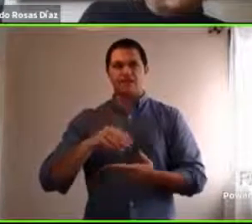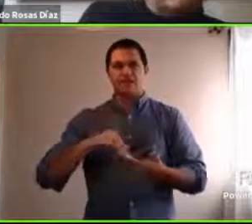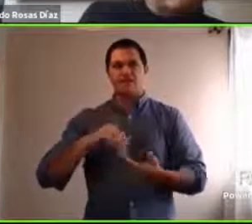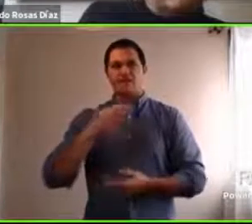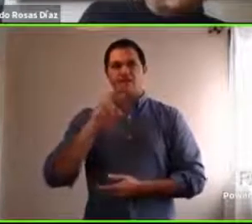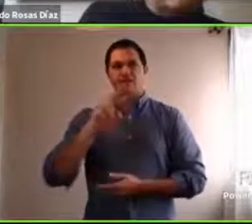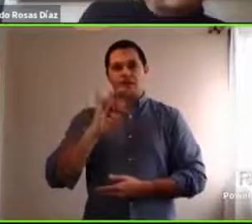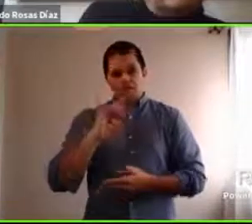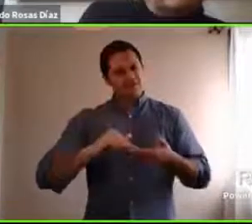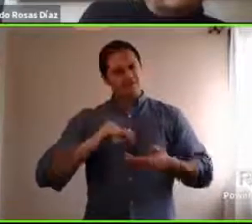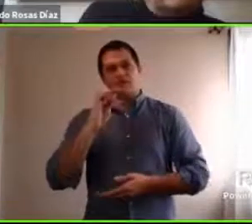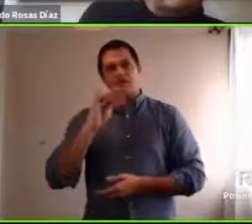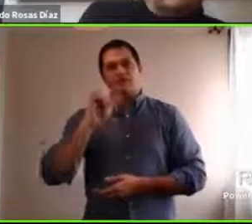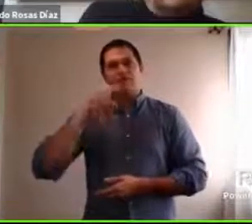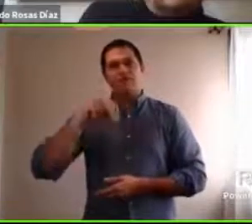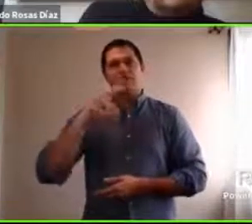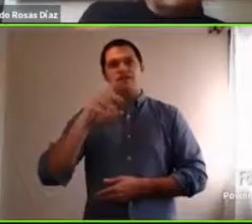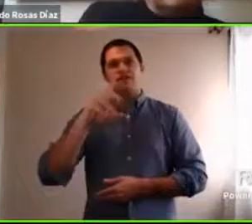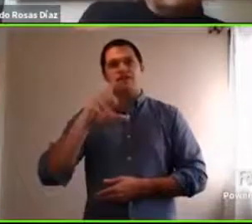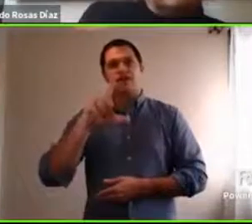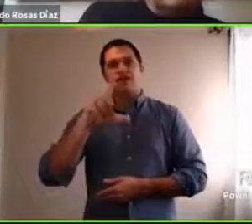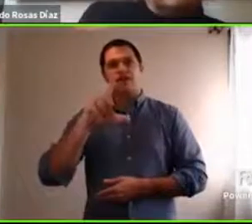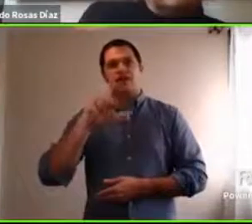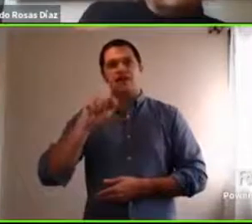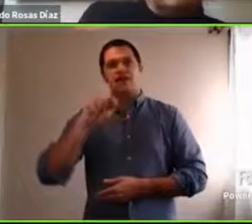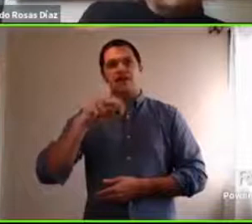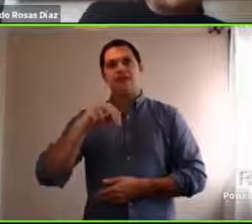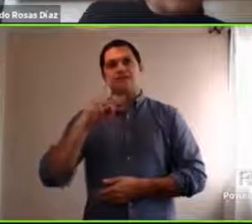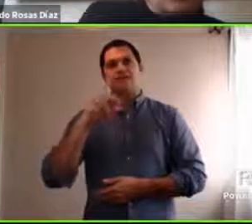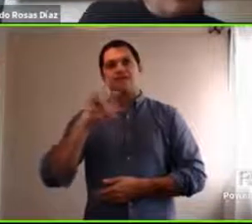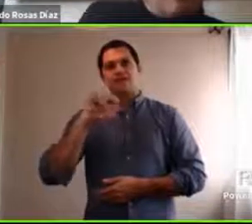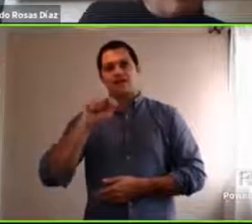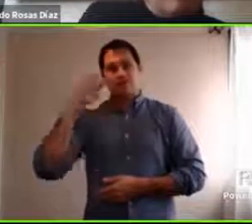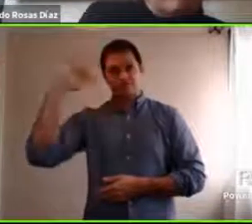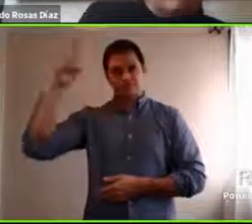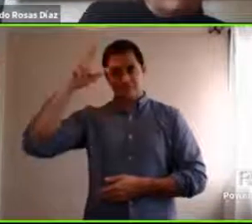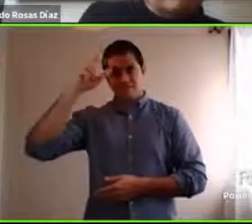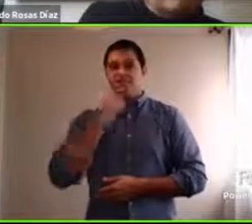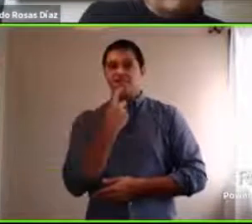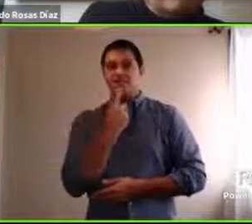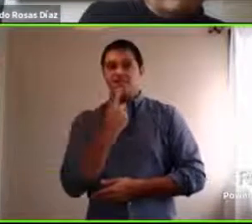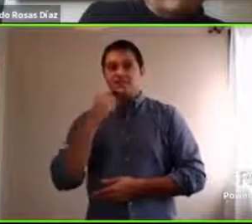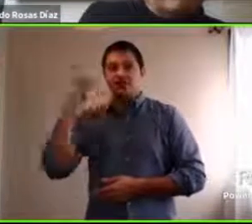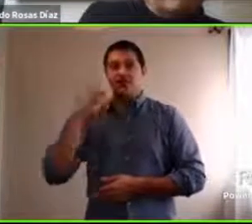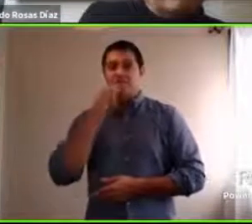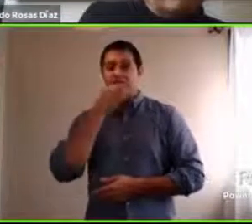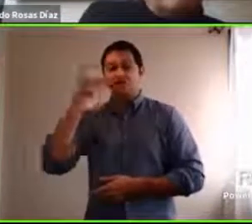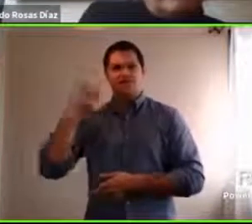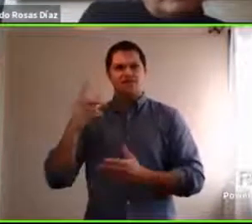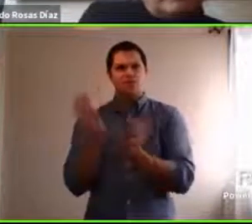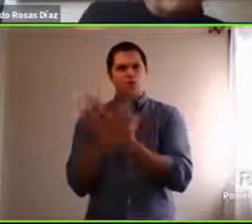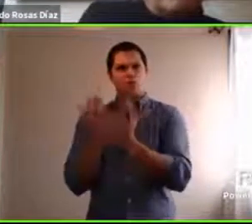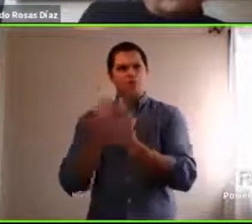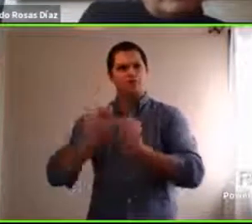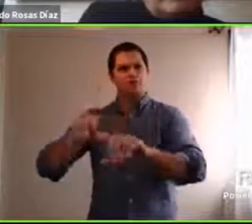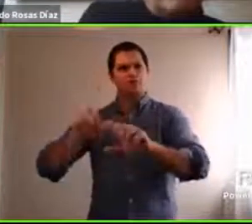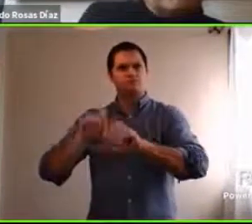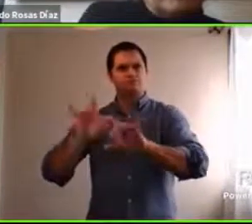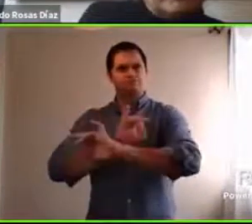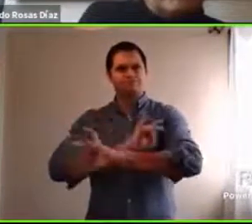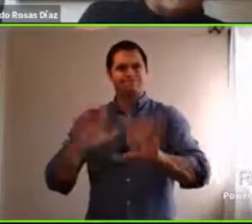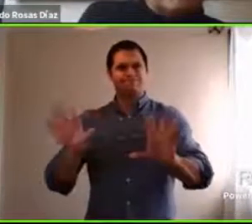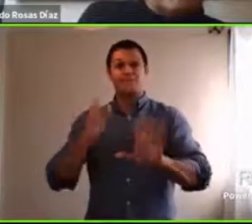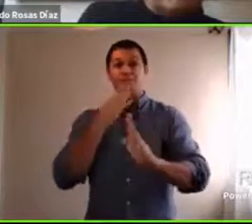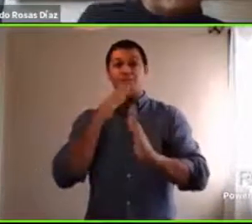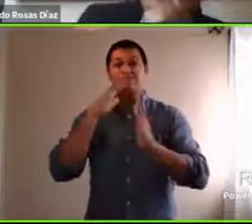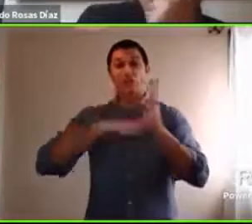por los resultados que se tienen y donde la carga horaria escolar es mucho menor que en por lo menos en